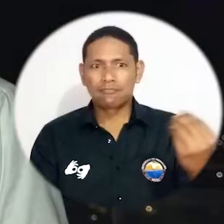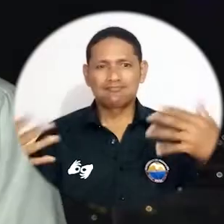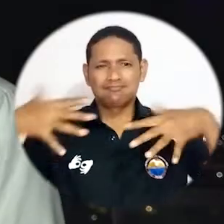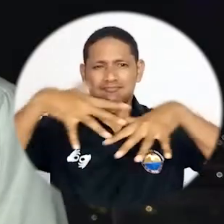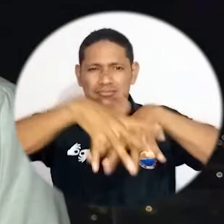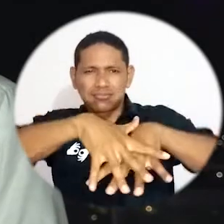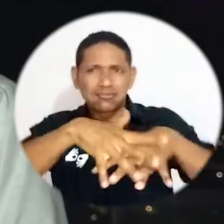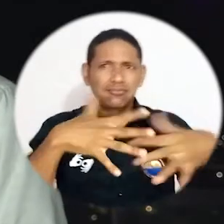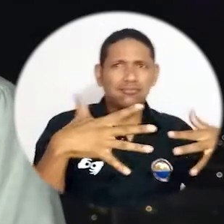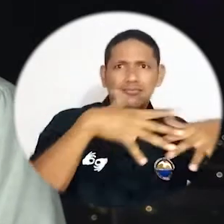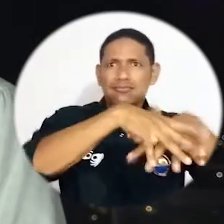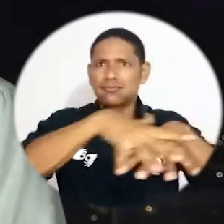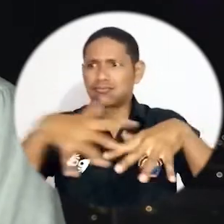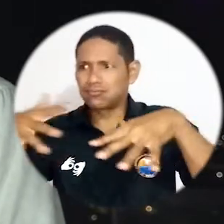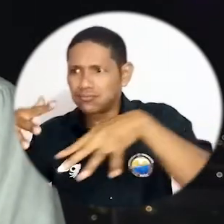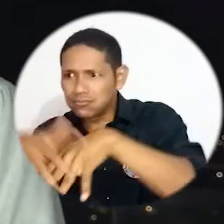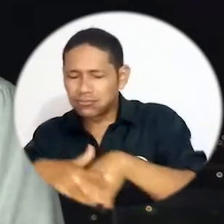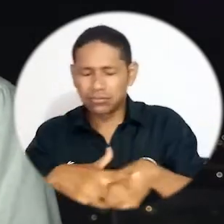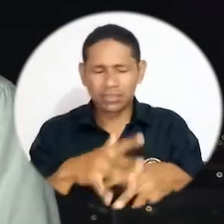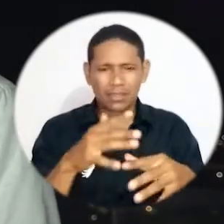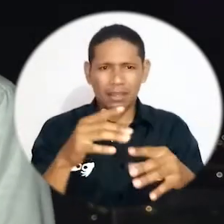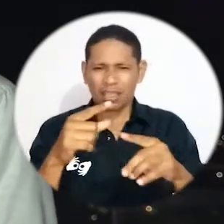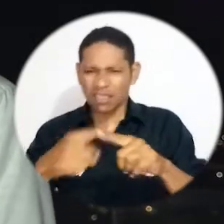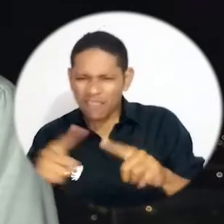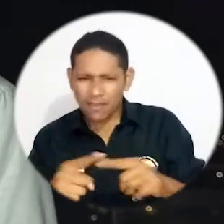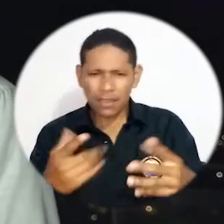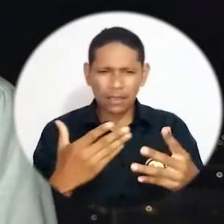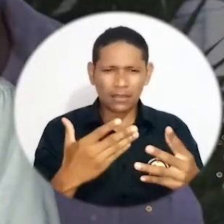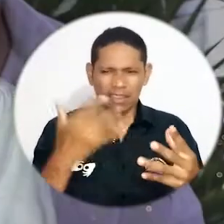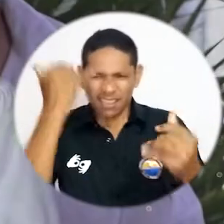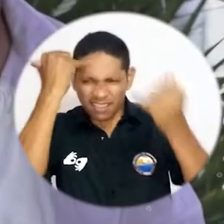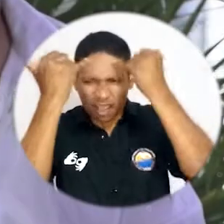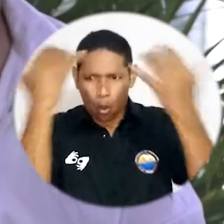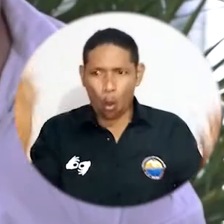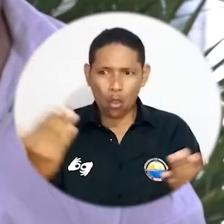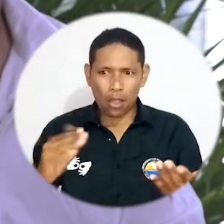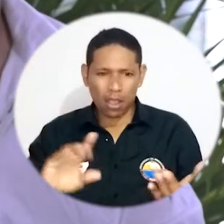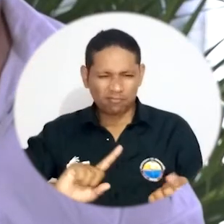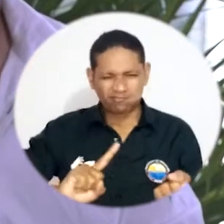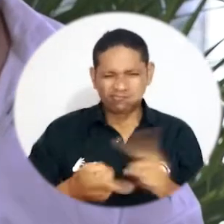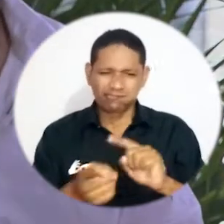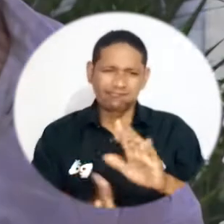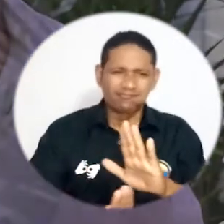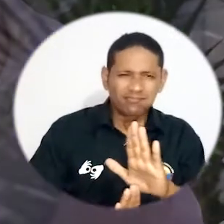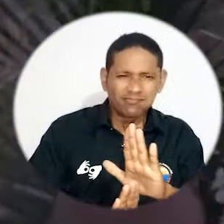construcción de redes que permitan ir superando estas diferencias ideológicas.